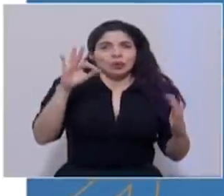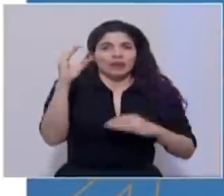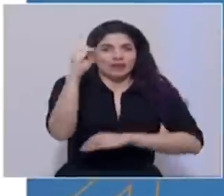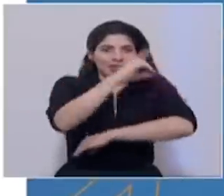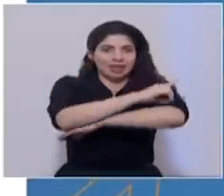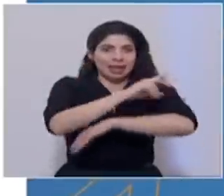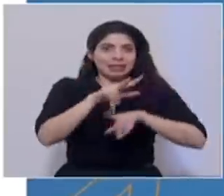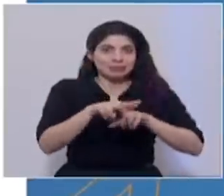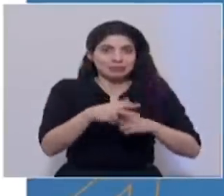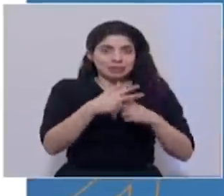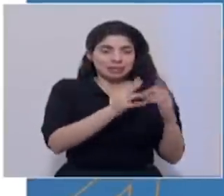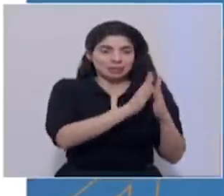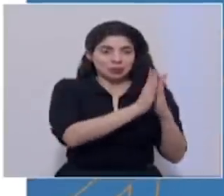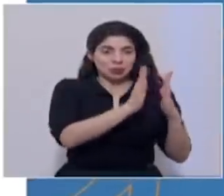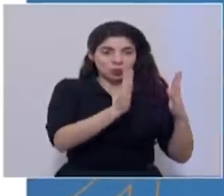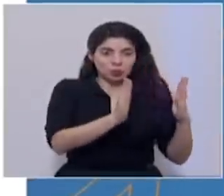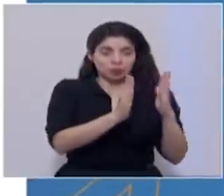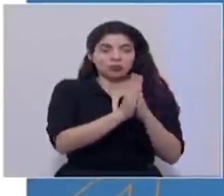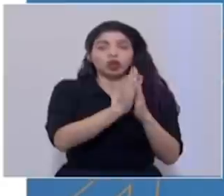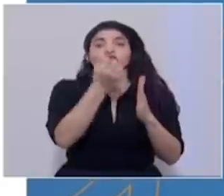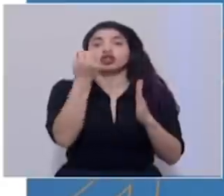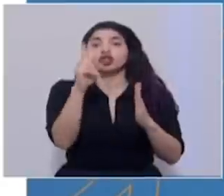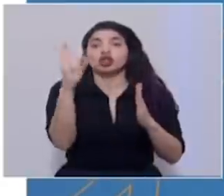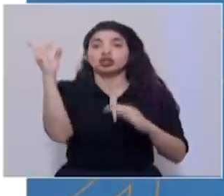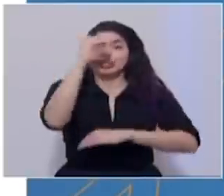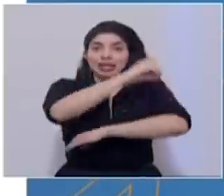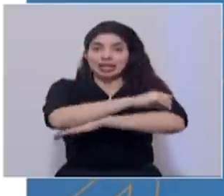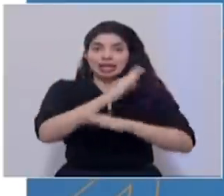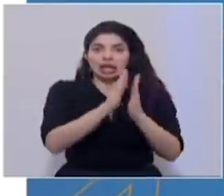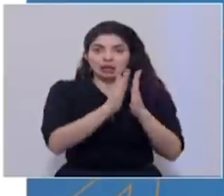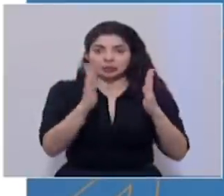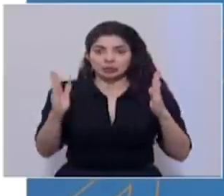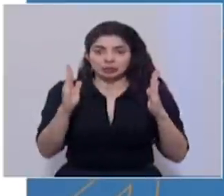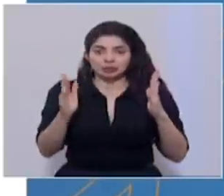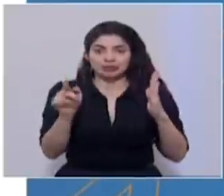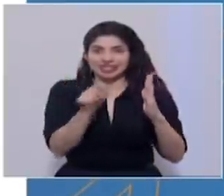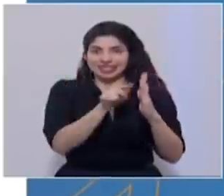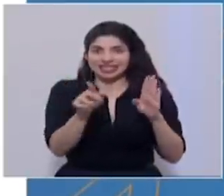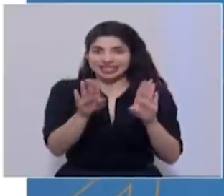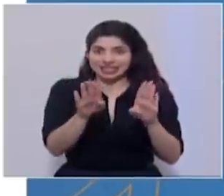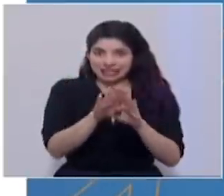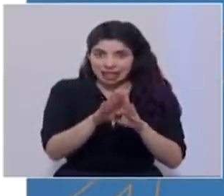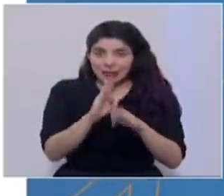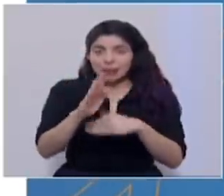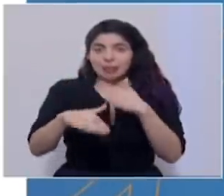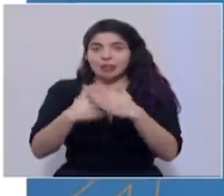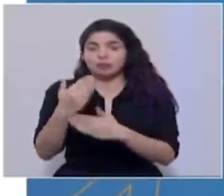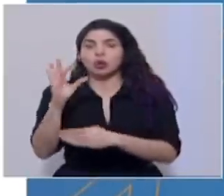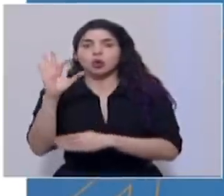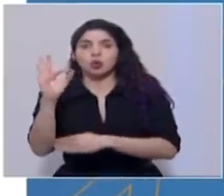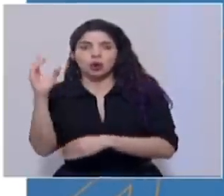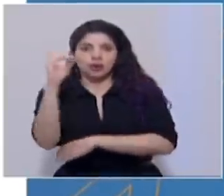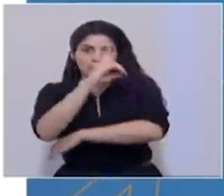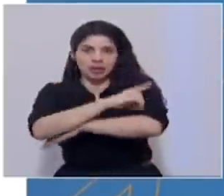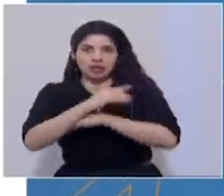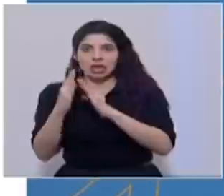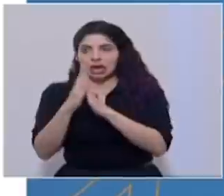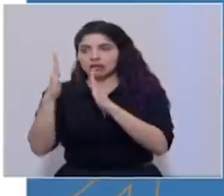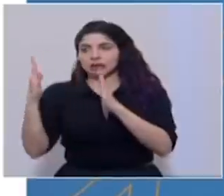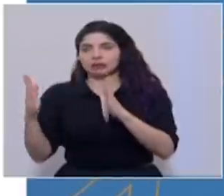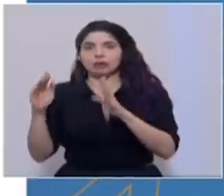iniciales, que seguirán de doce días de cierre y luego otros nueve días de apertura.